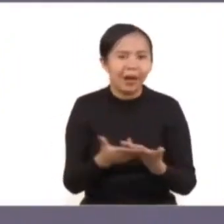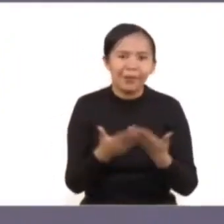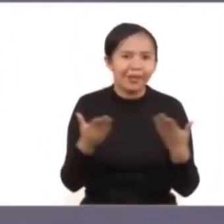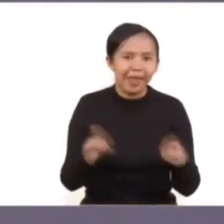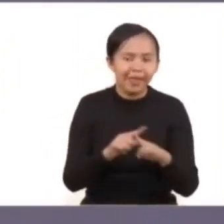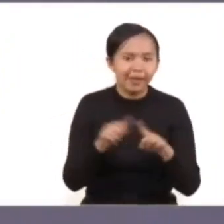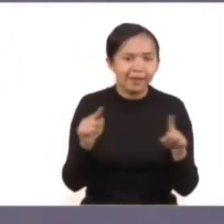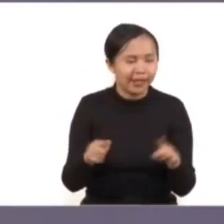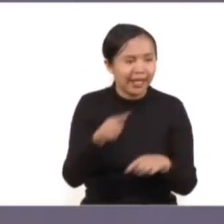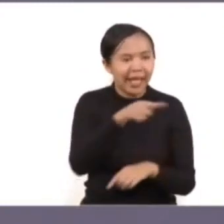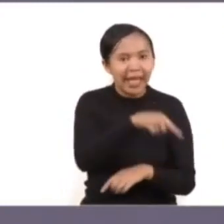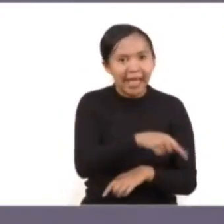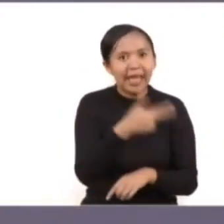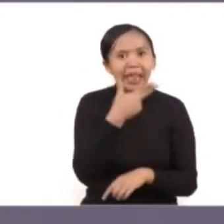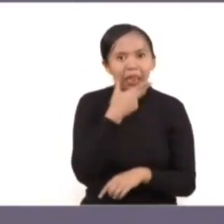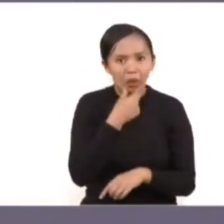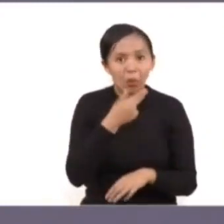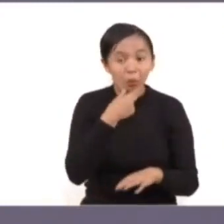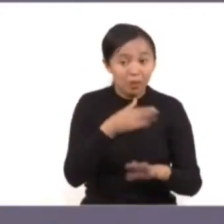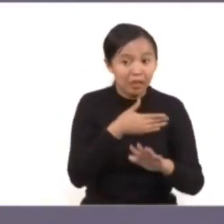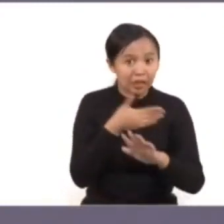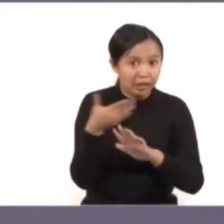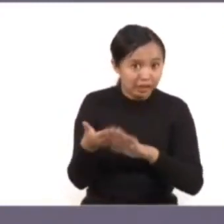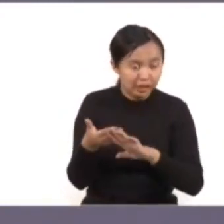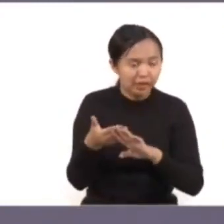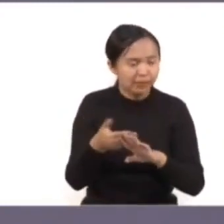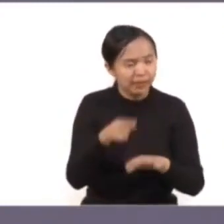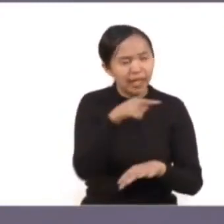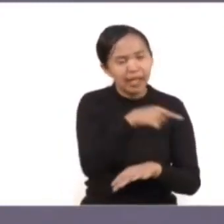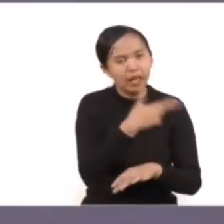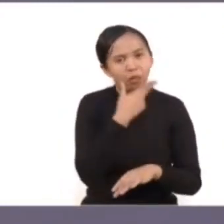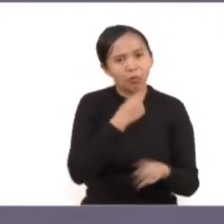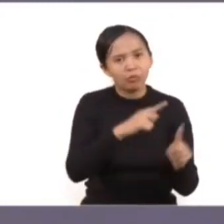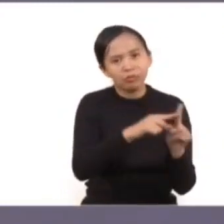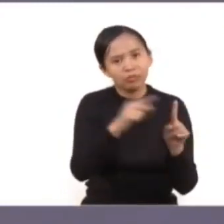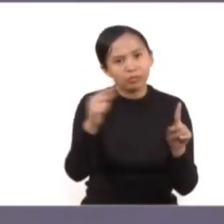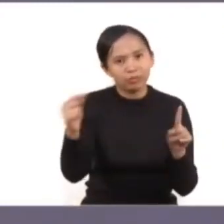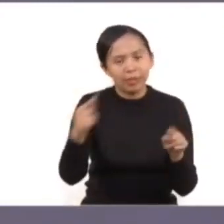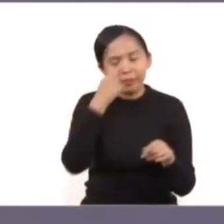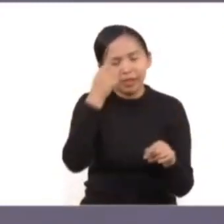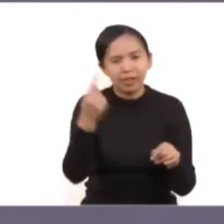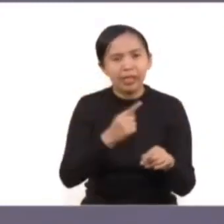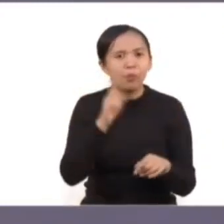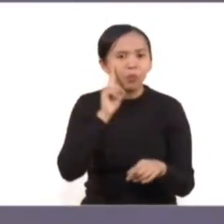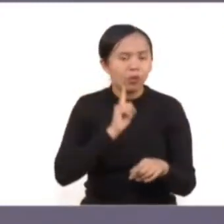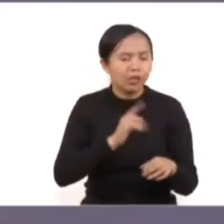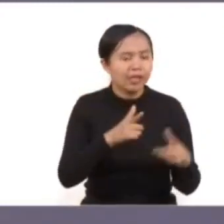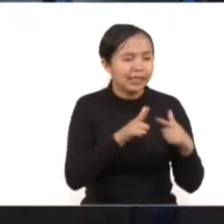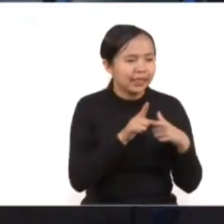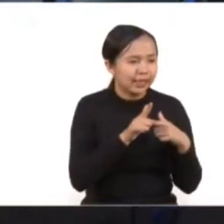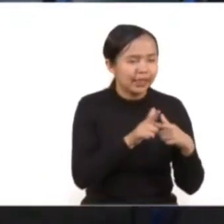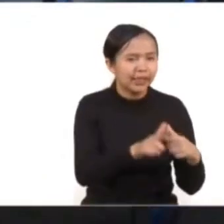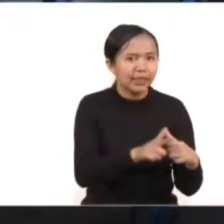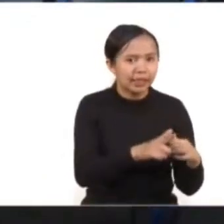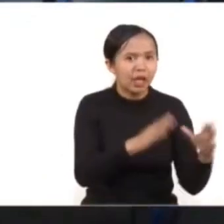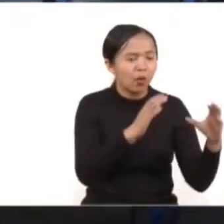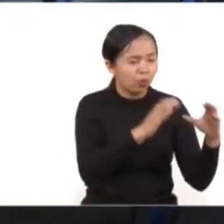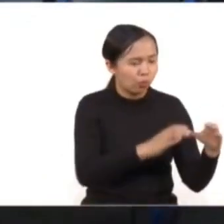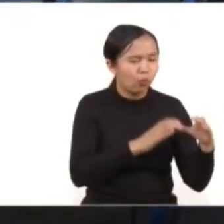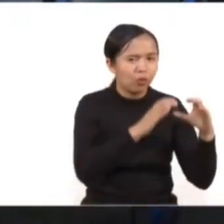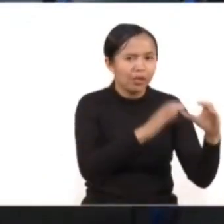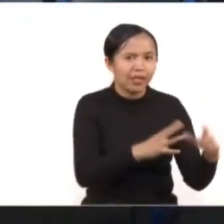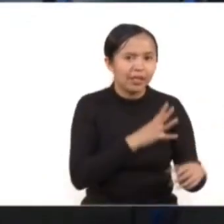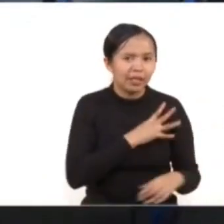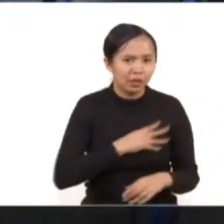hijas e hijas de seguir contando con sus lugares, con sus espacios, con sus pertenencias y sus cosas. En este